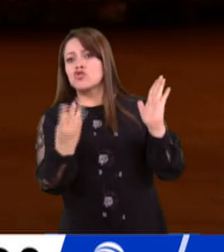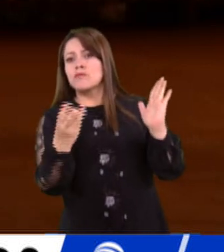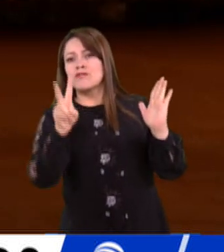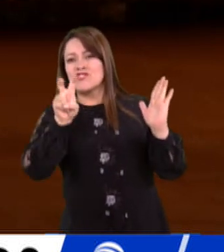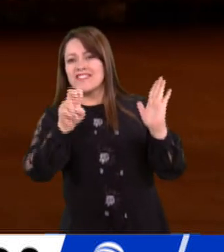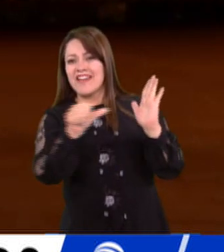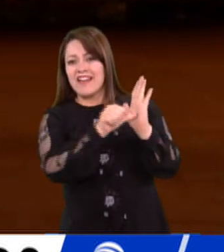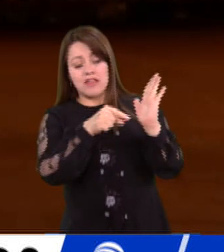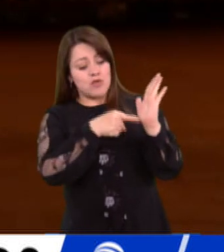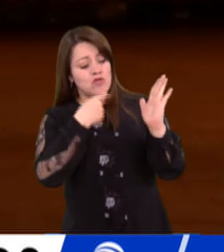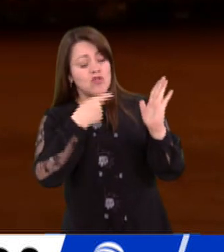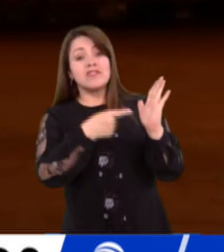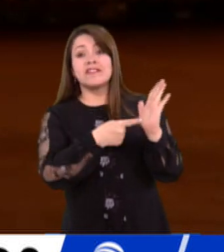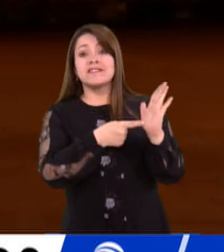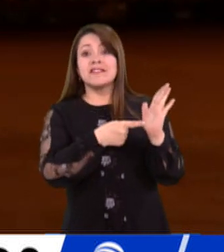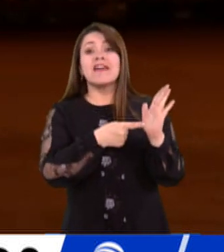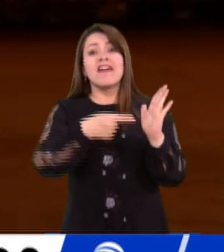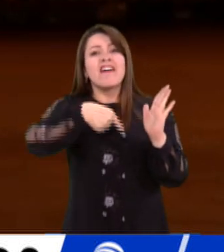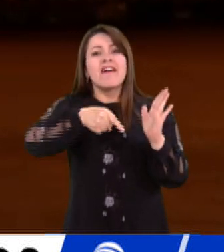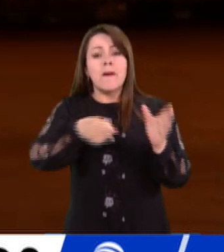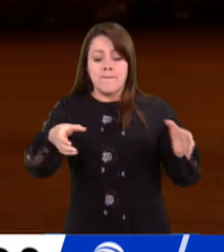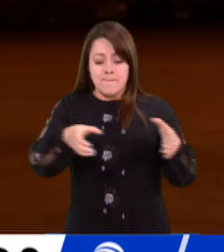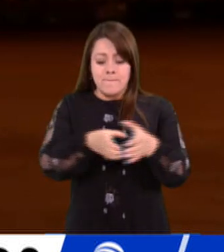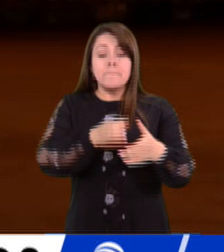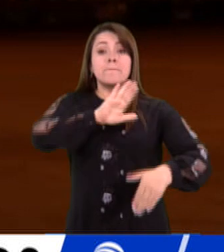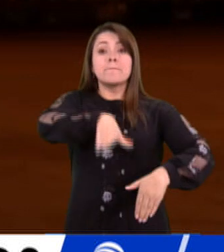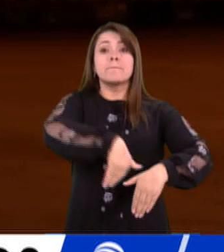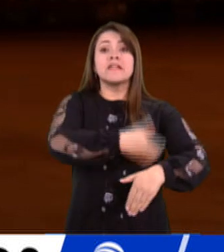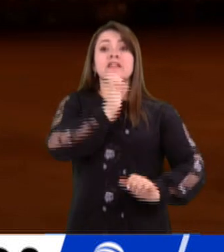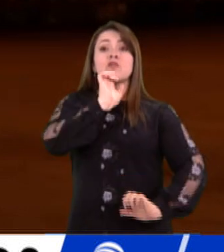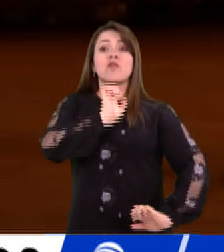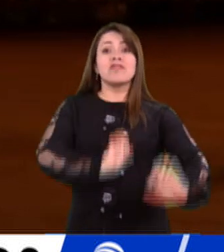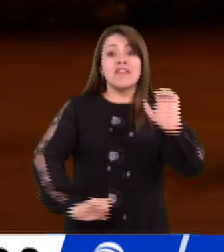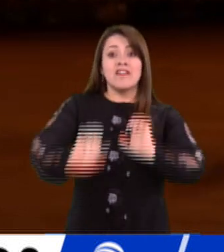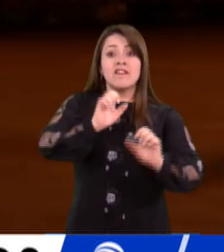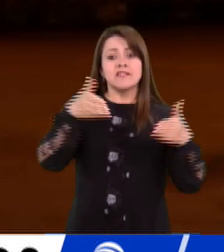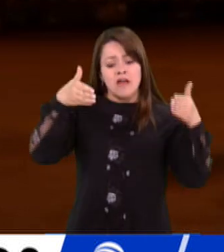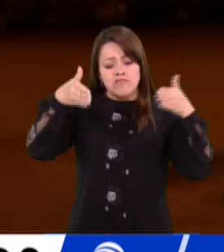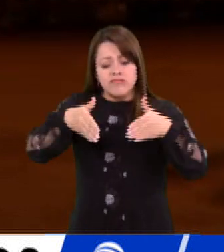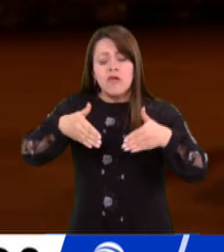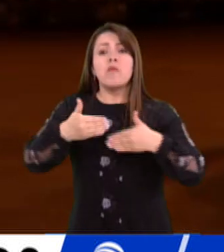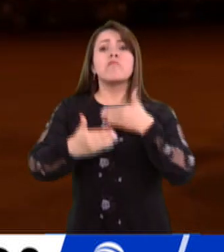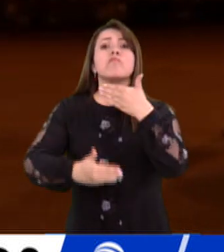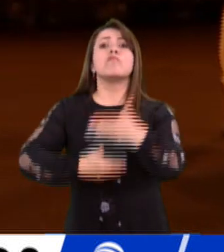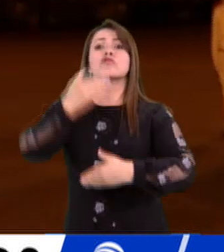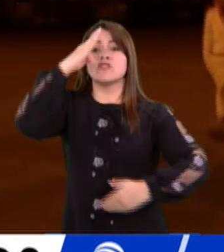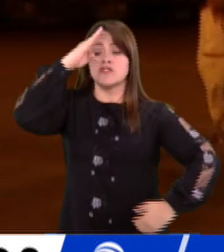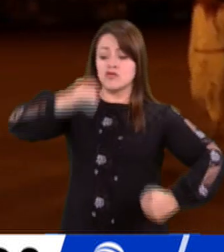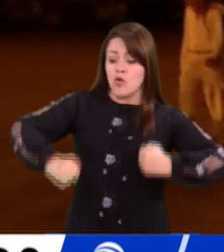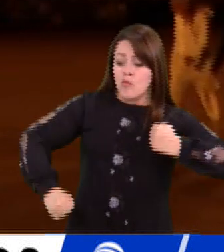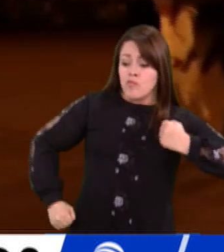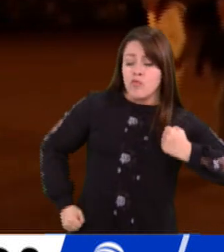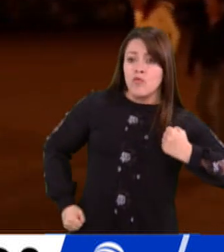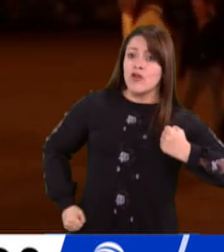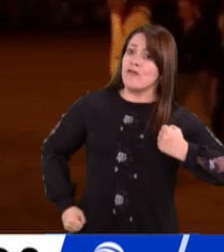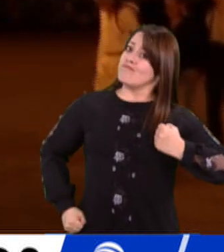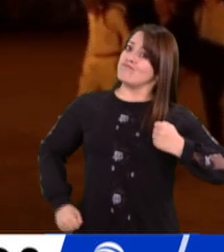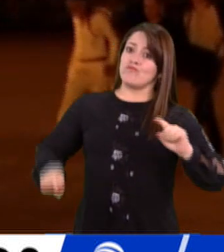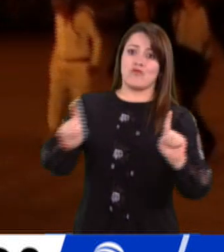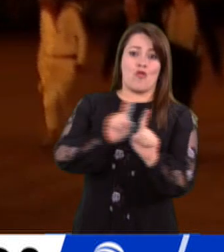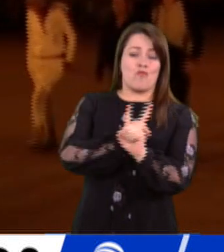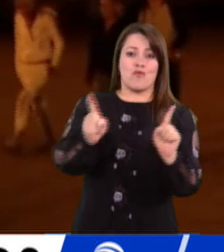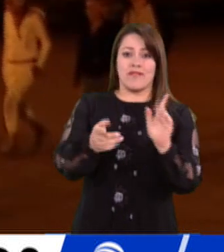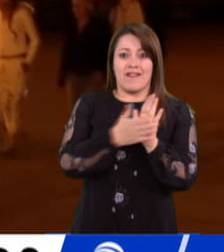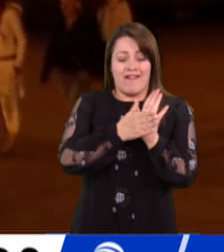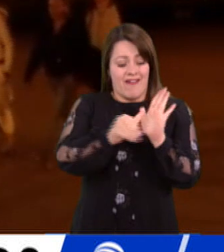aparta de cualquier intervención al Ministerio de Defensa en los procesos de miembros de la Fuerza Pública al interior de la